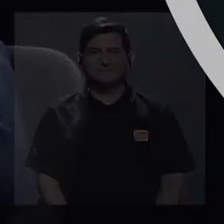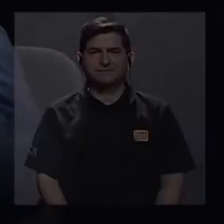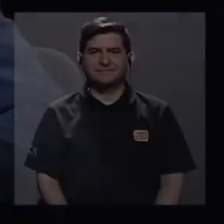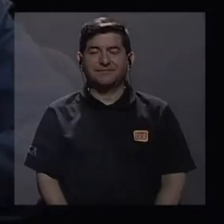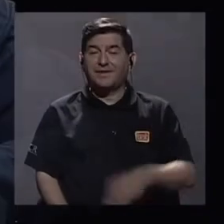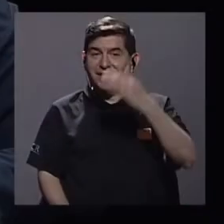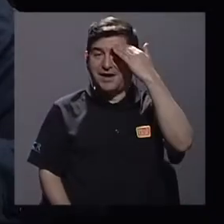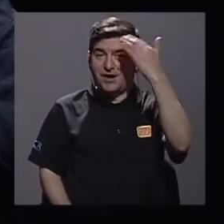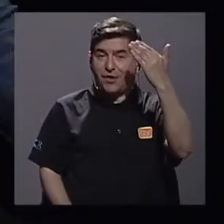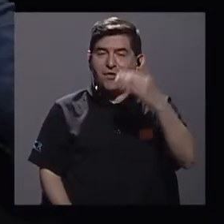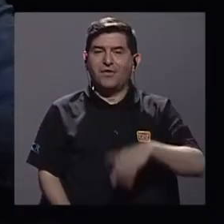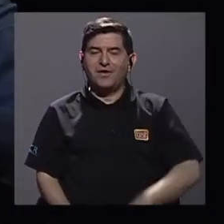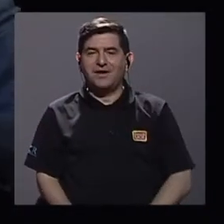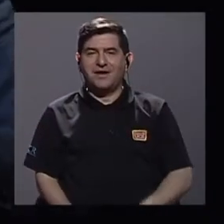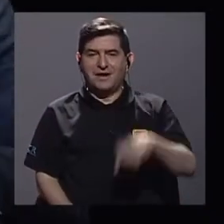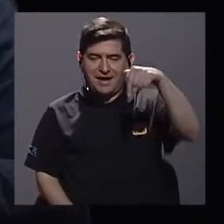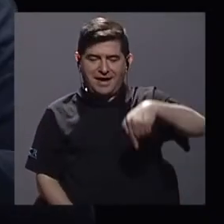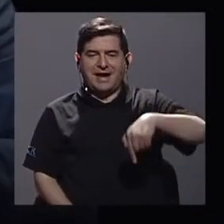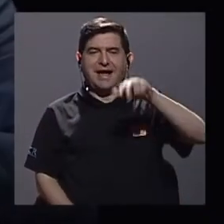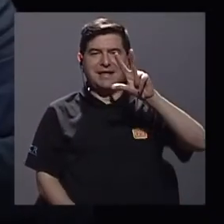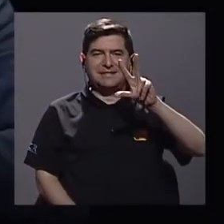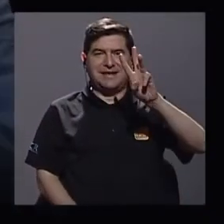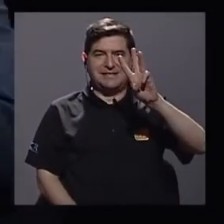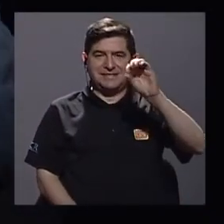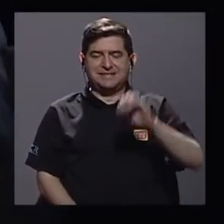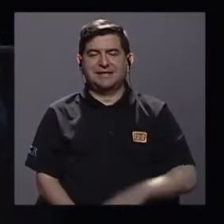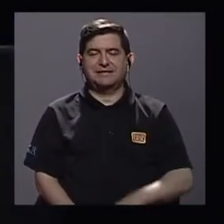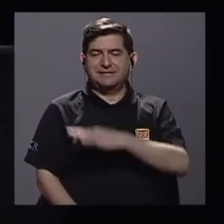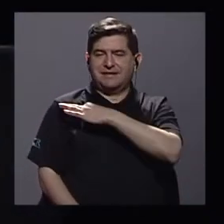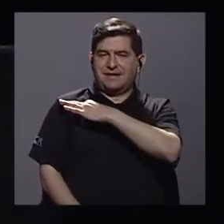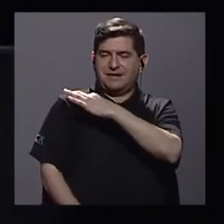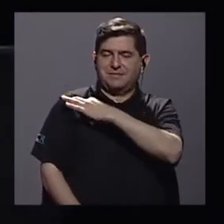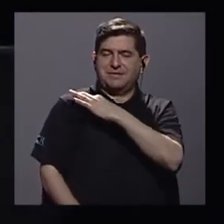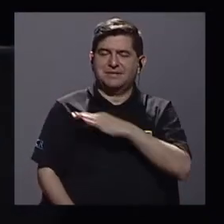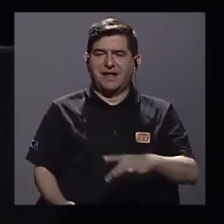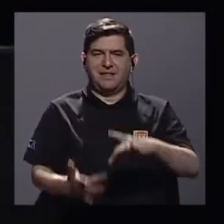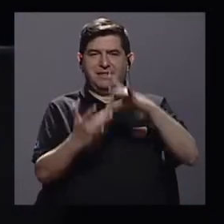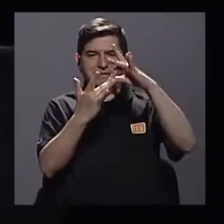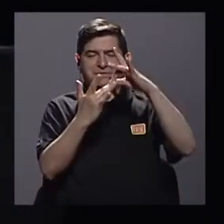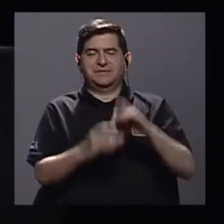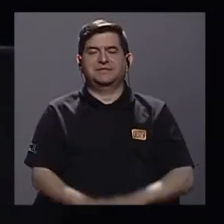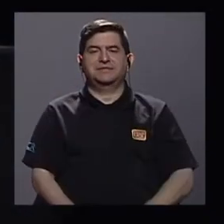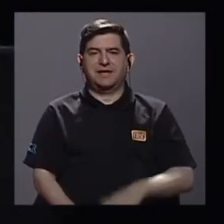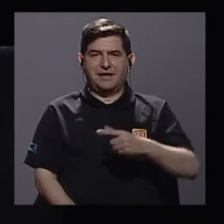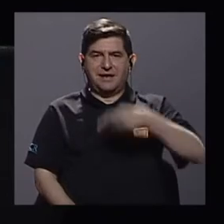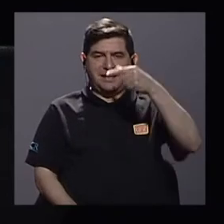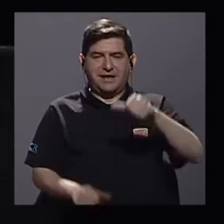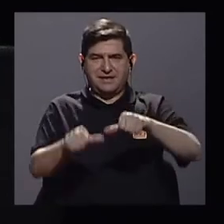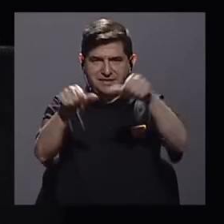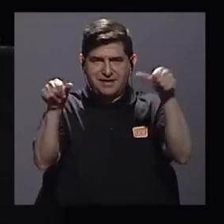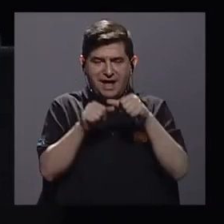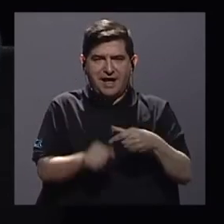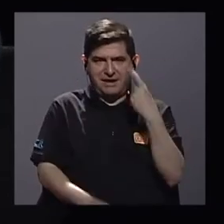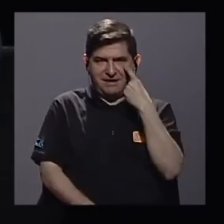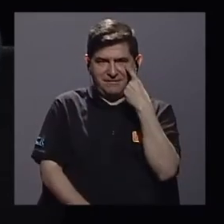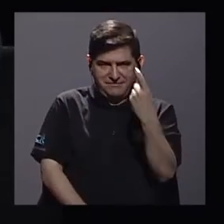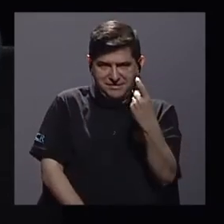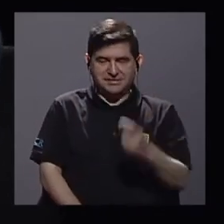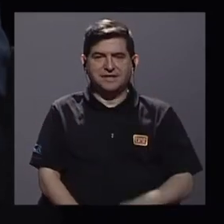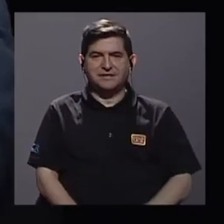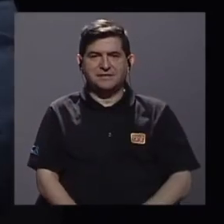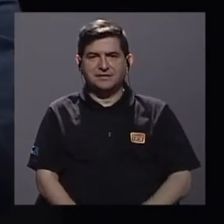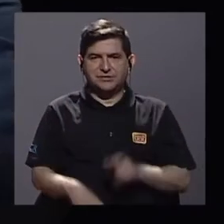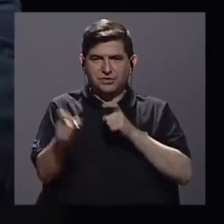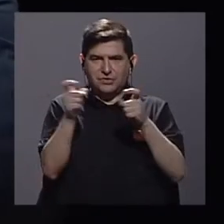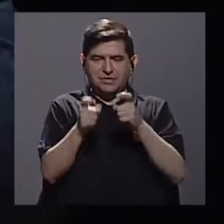Hola, estamos en la mesa de 360 y tenemos una invitada muy especial que es la gerente del área de fiscalización de la